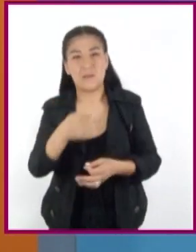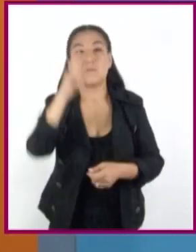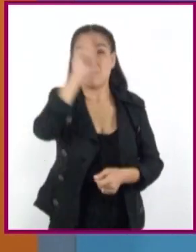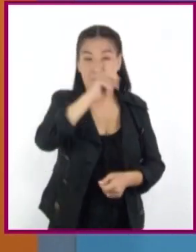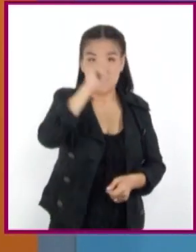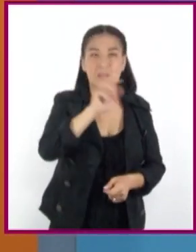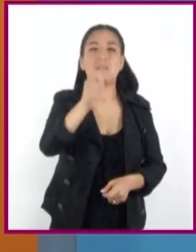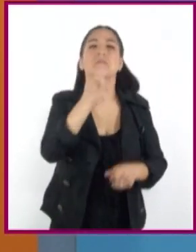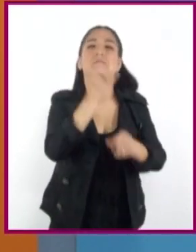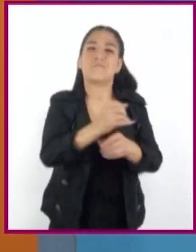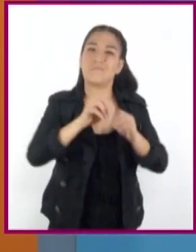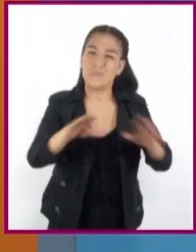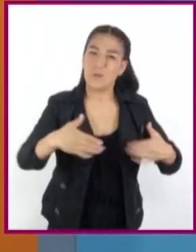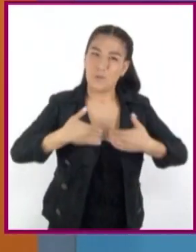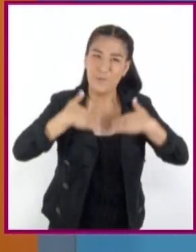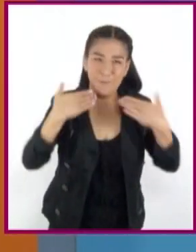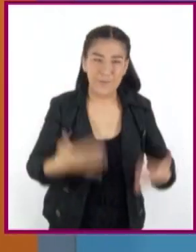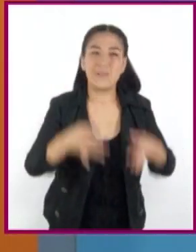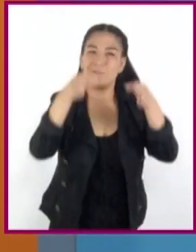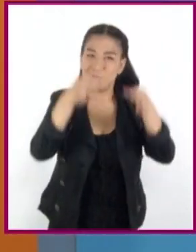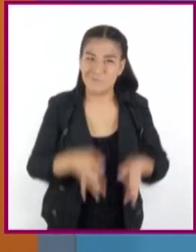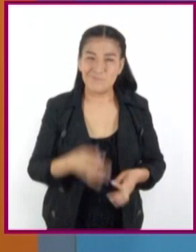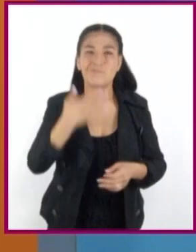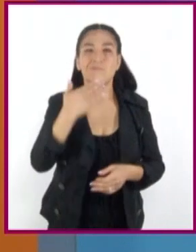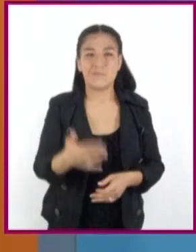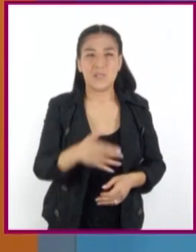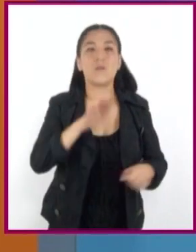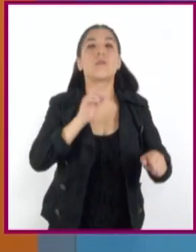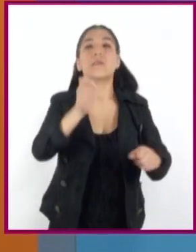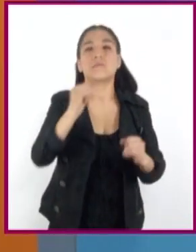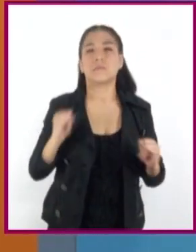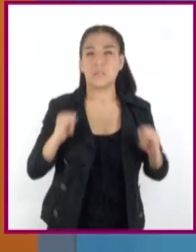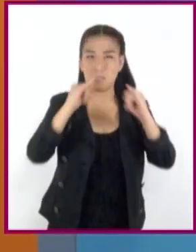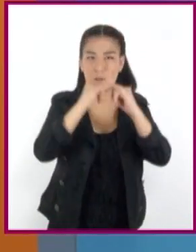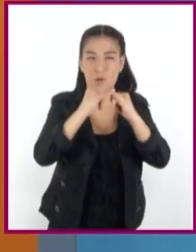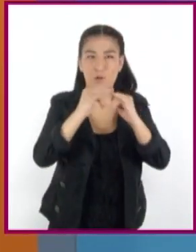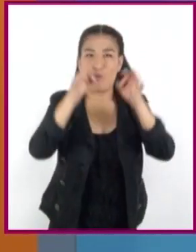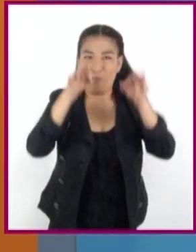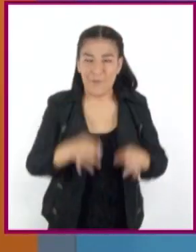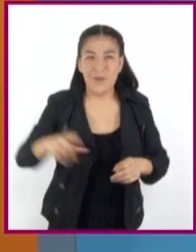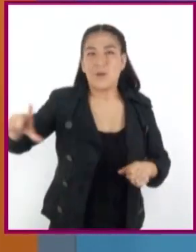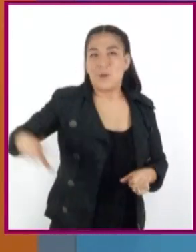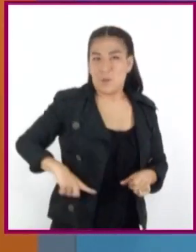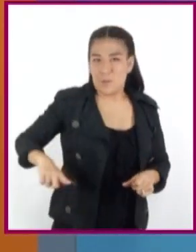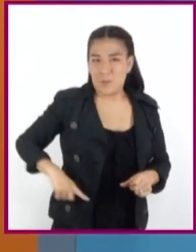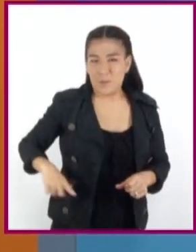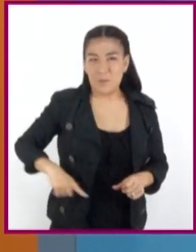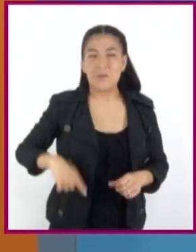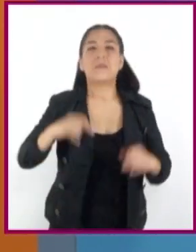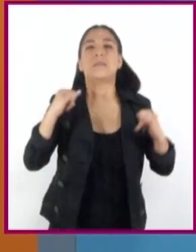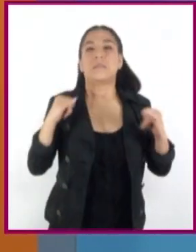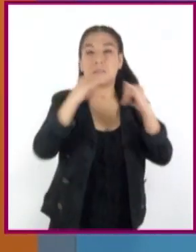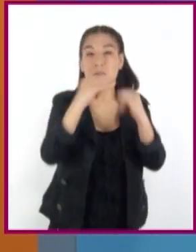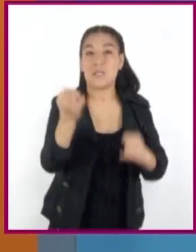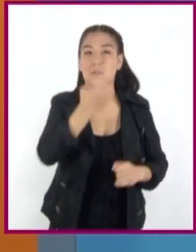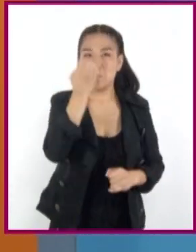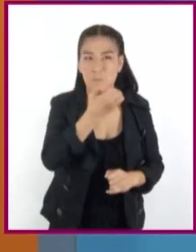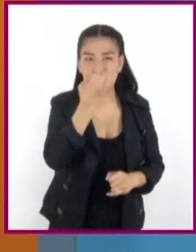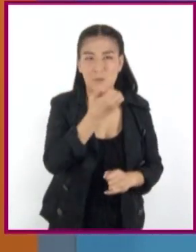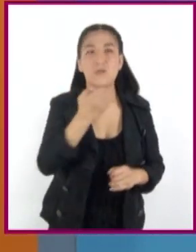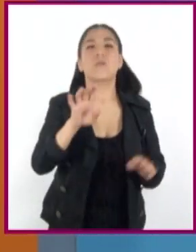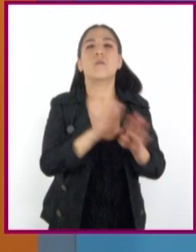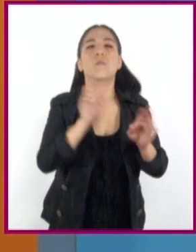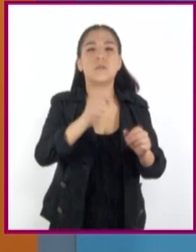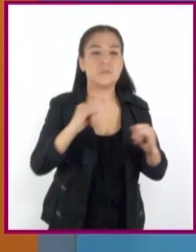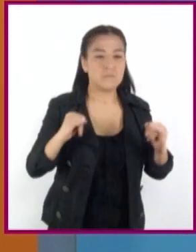recurrir a fuentes confiables, de preferencia de dependencias oficiales, instituciones académicas o de sitios